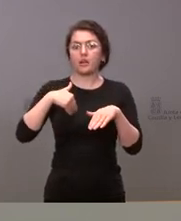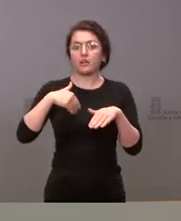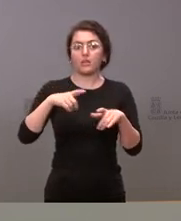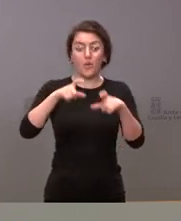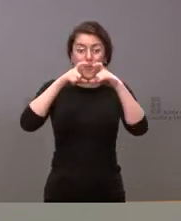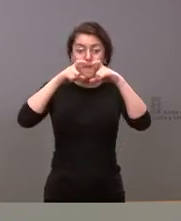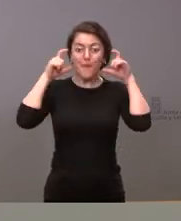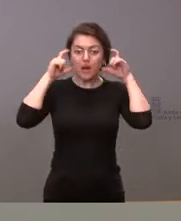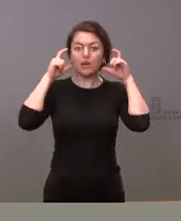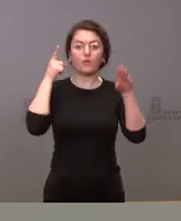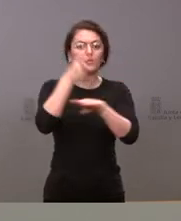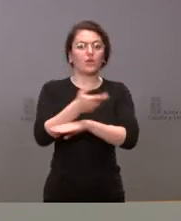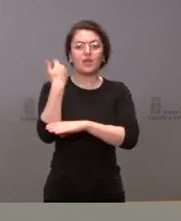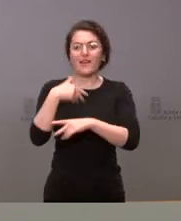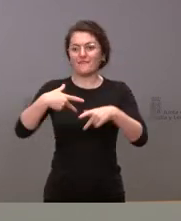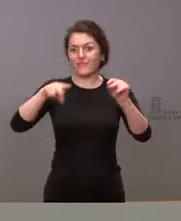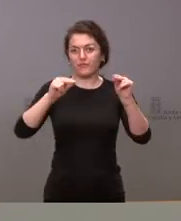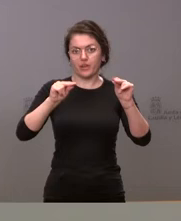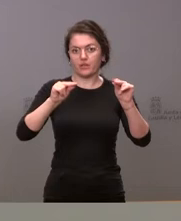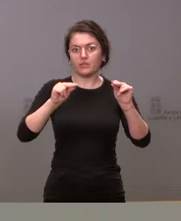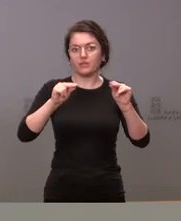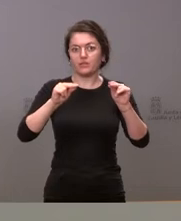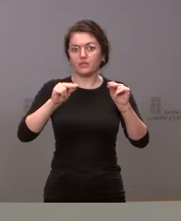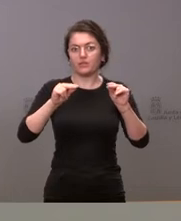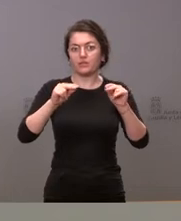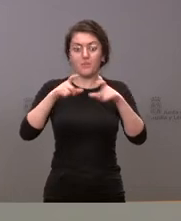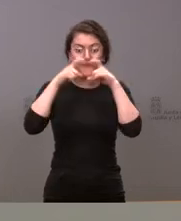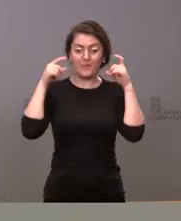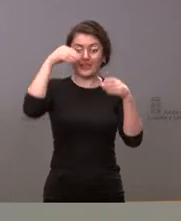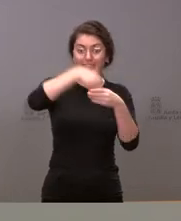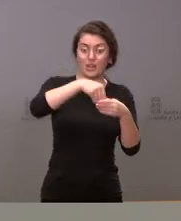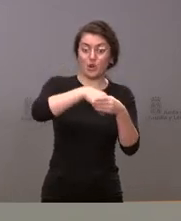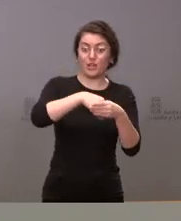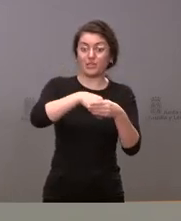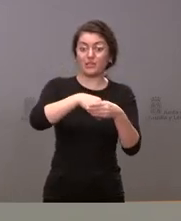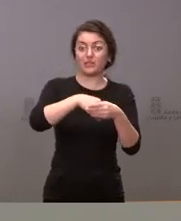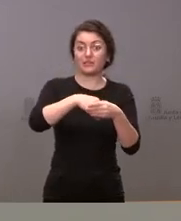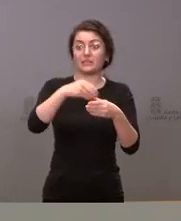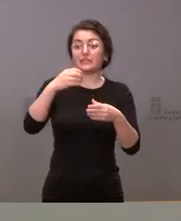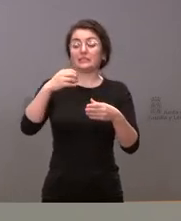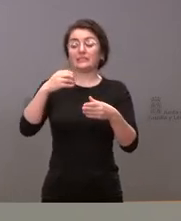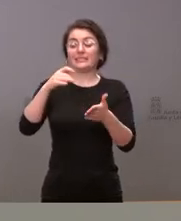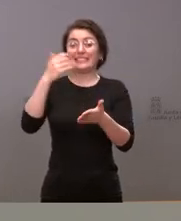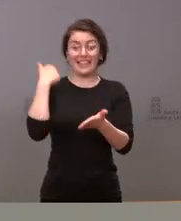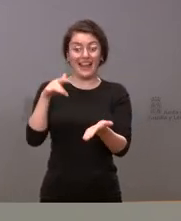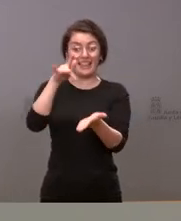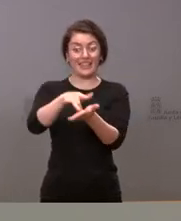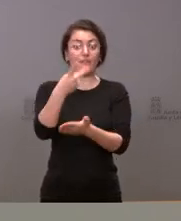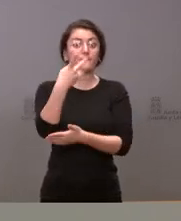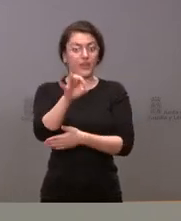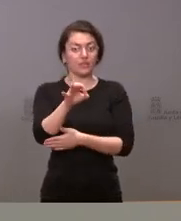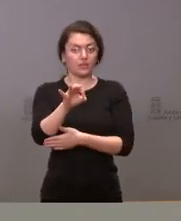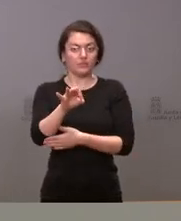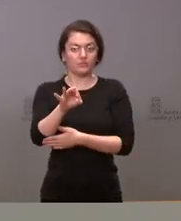carácter obligatorio en interiores en el caso de la fecha del día 20 que usted ha